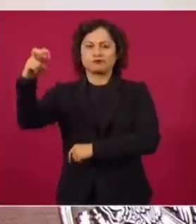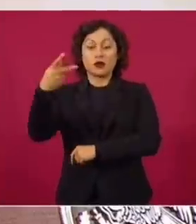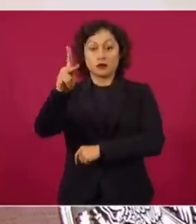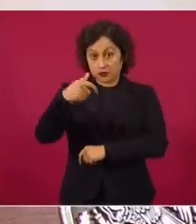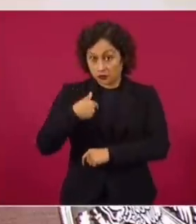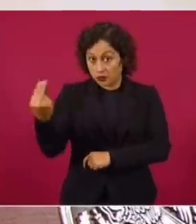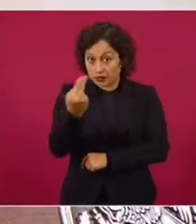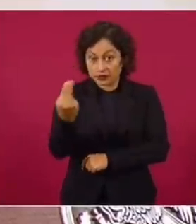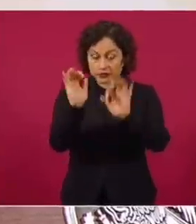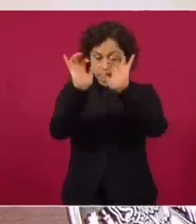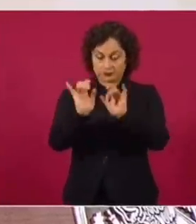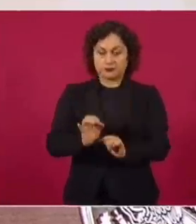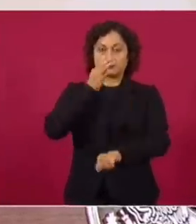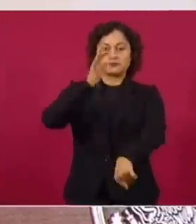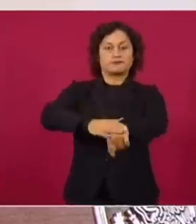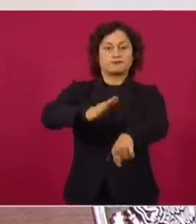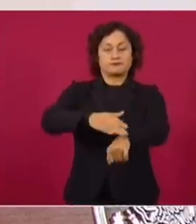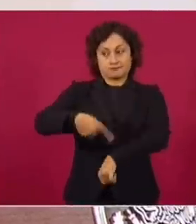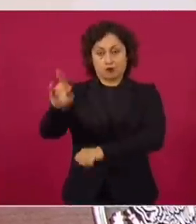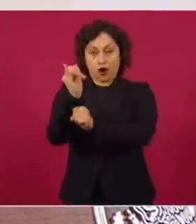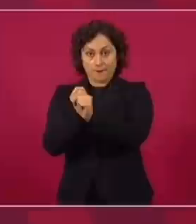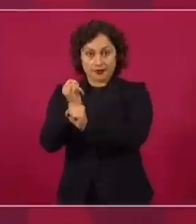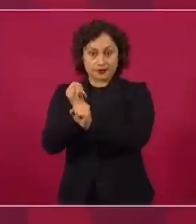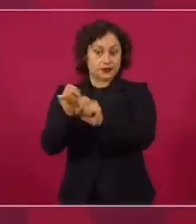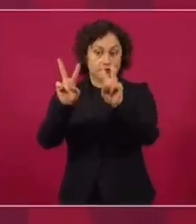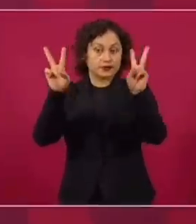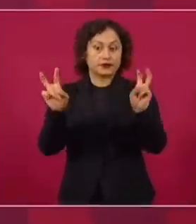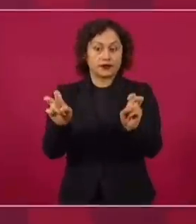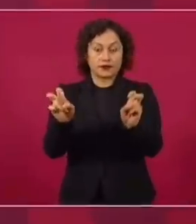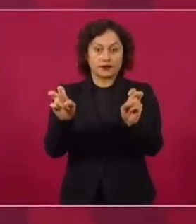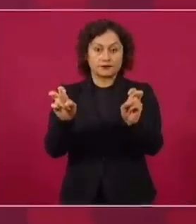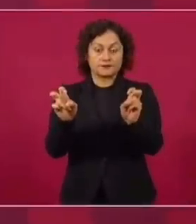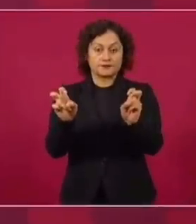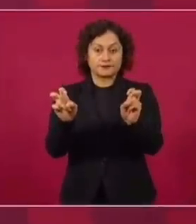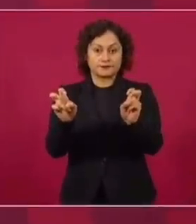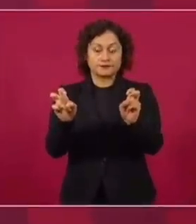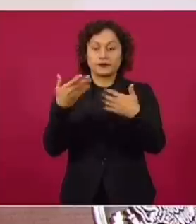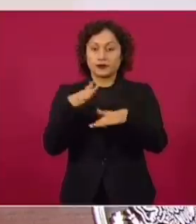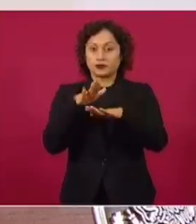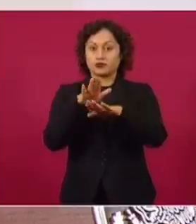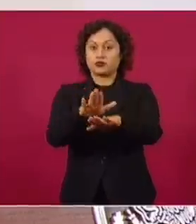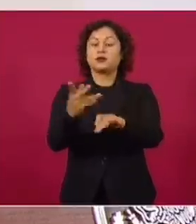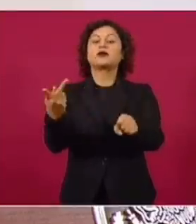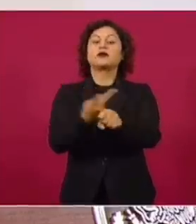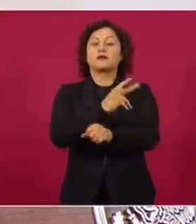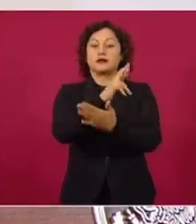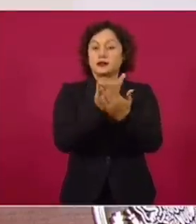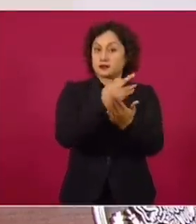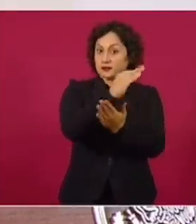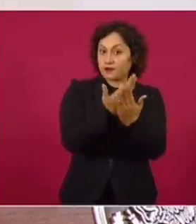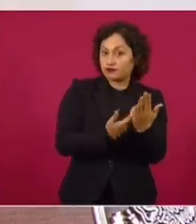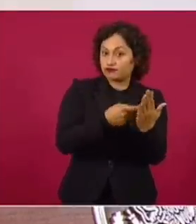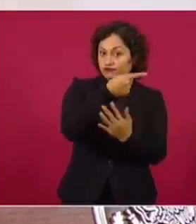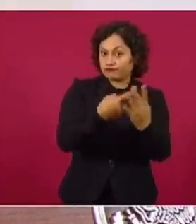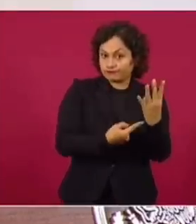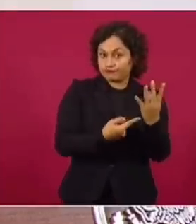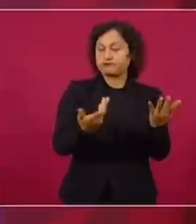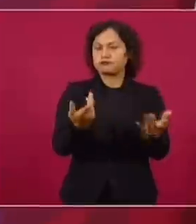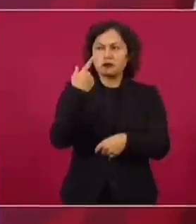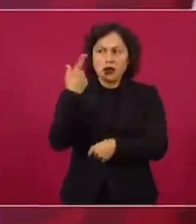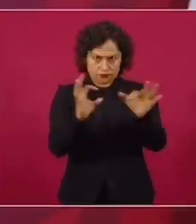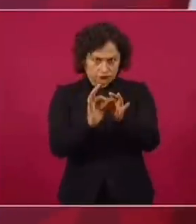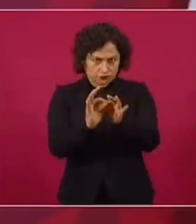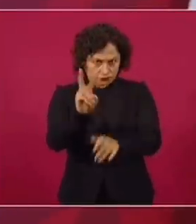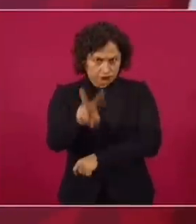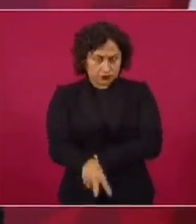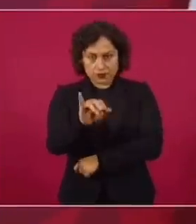que se investigue sobre los recibos y las facturas y ver si es cierto